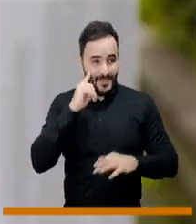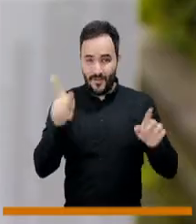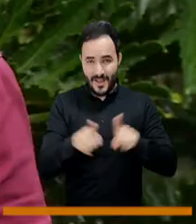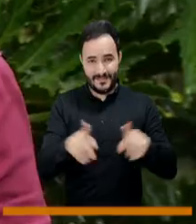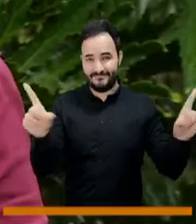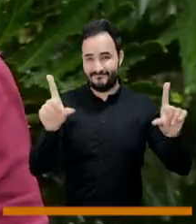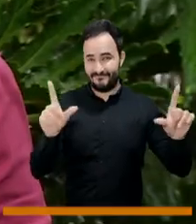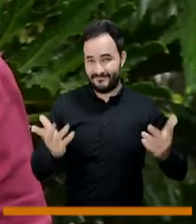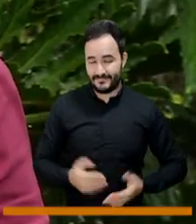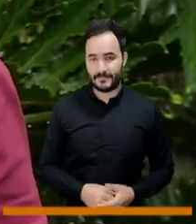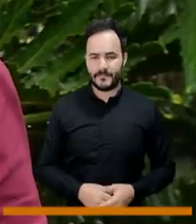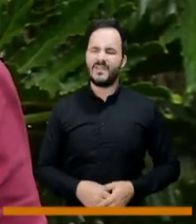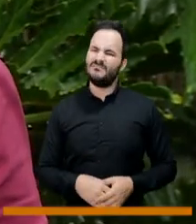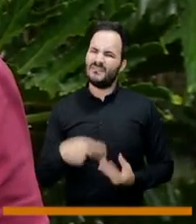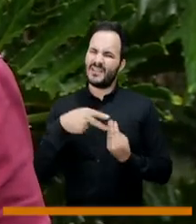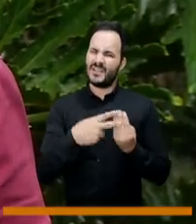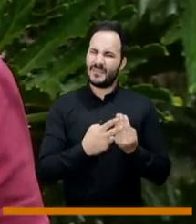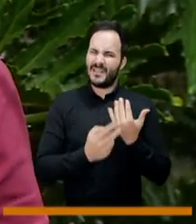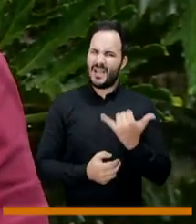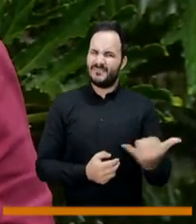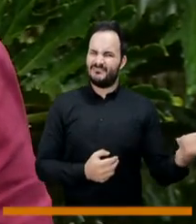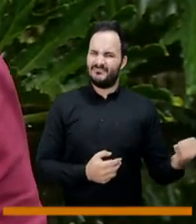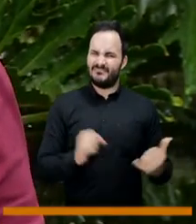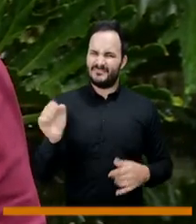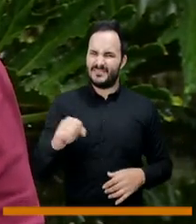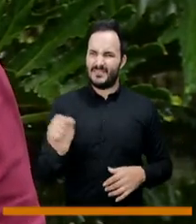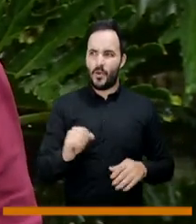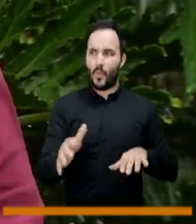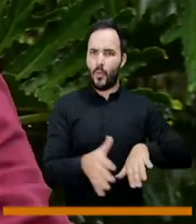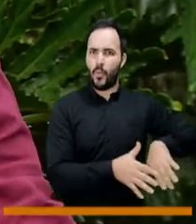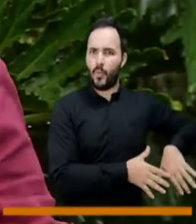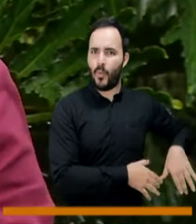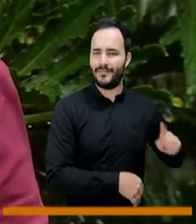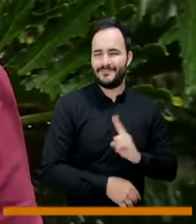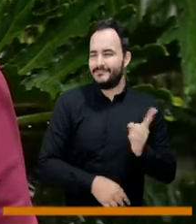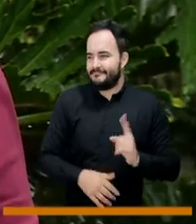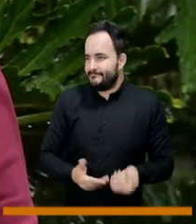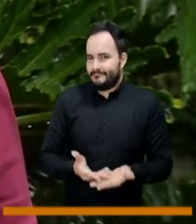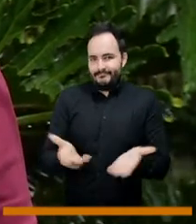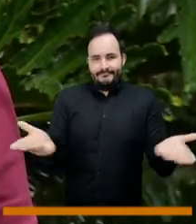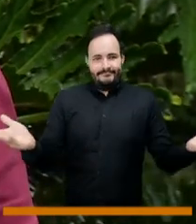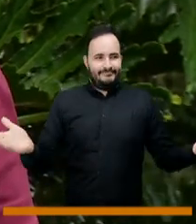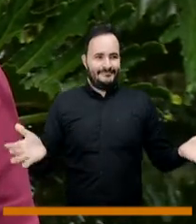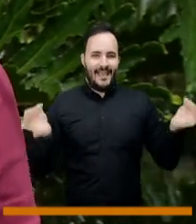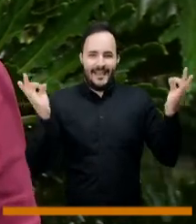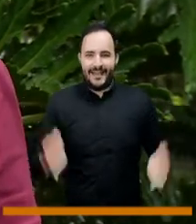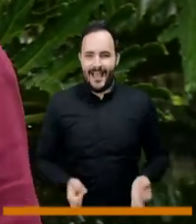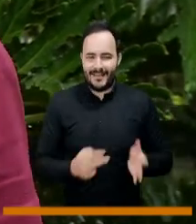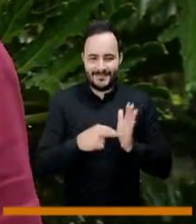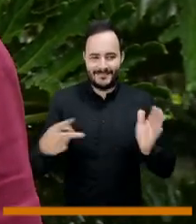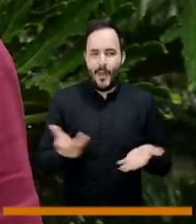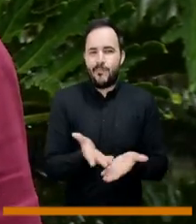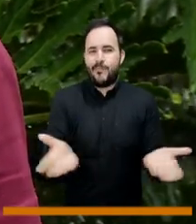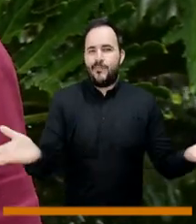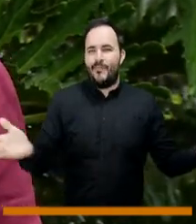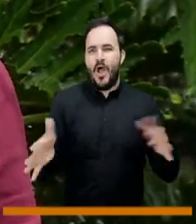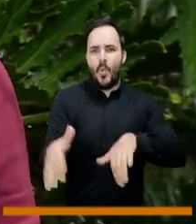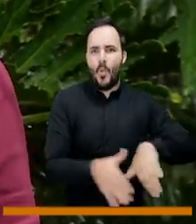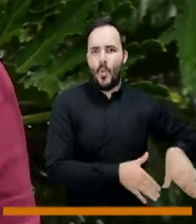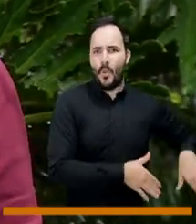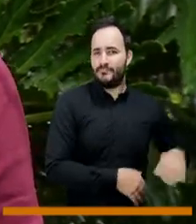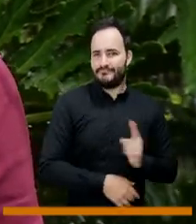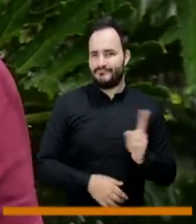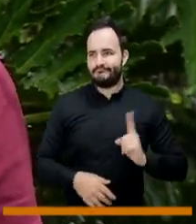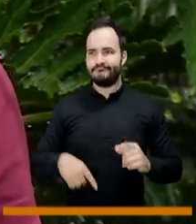Luis. La herramienta existe, nosotros no podemos evitar, ni invisibilizar, ni esconder la tecnología. Eso es una realidad